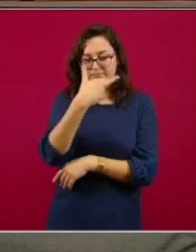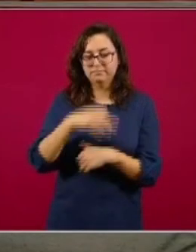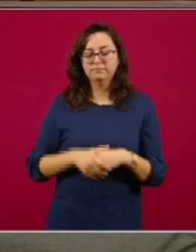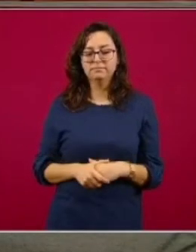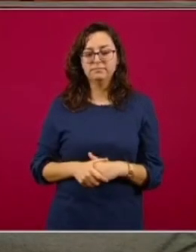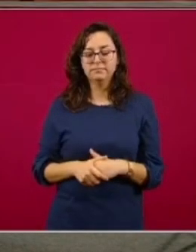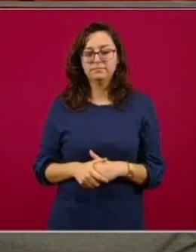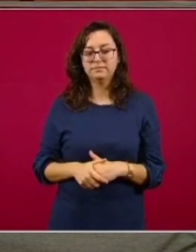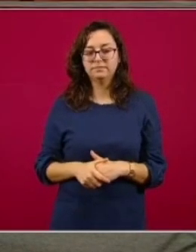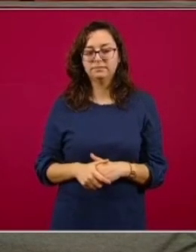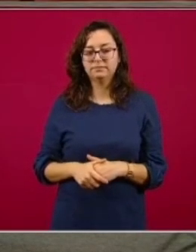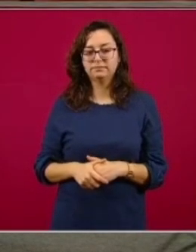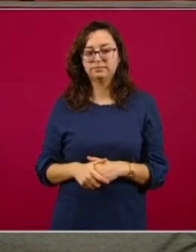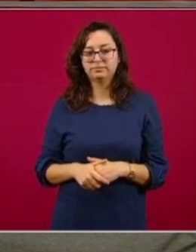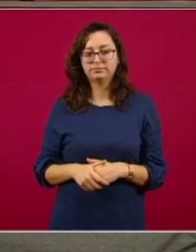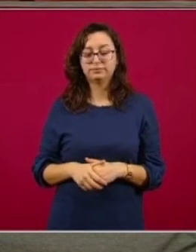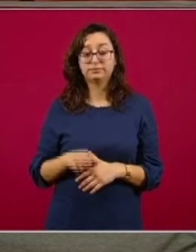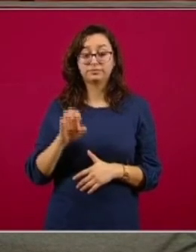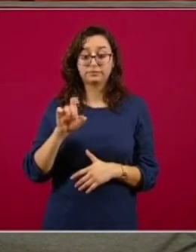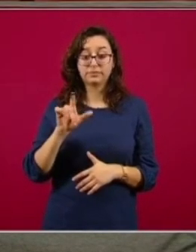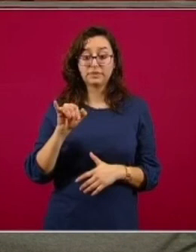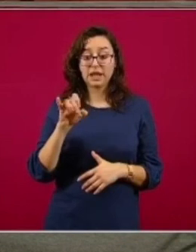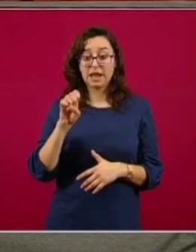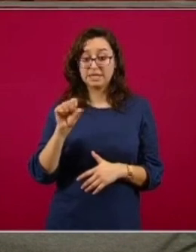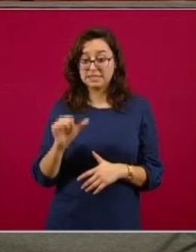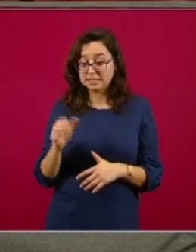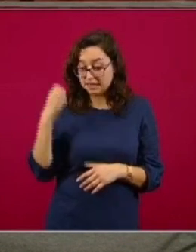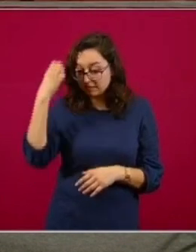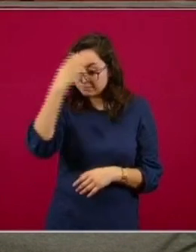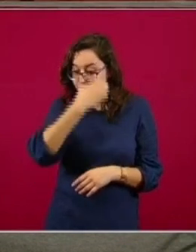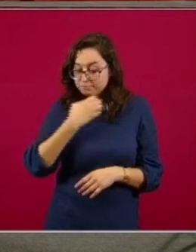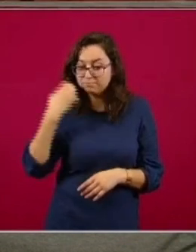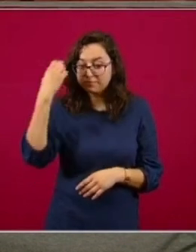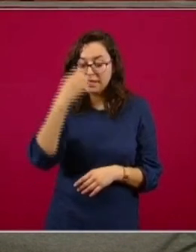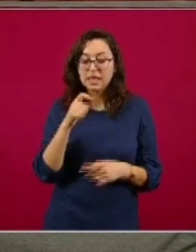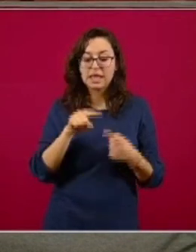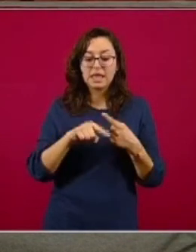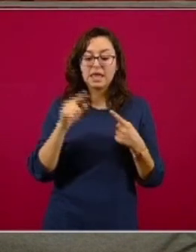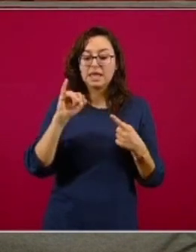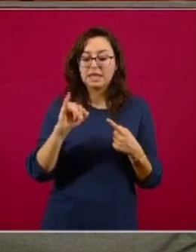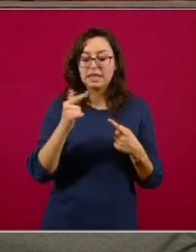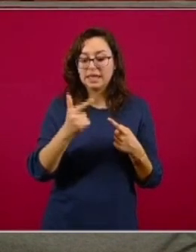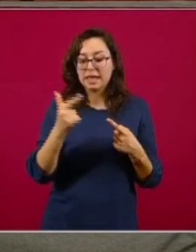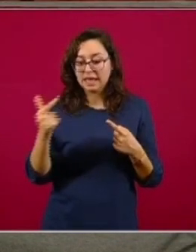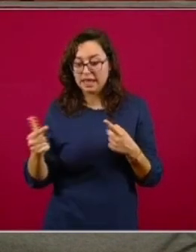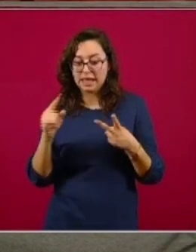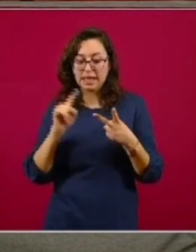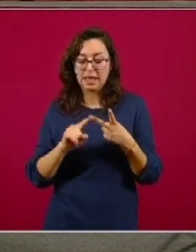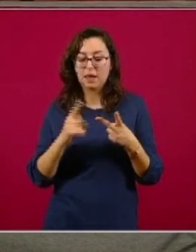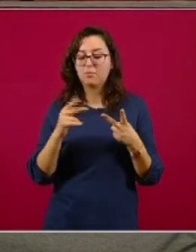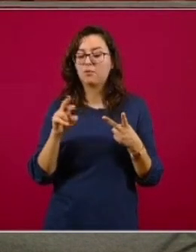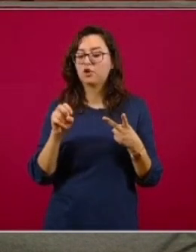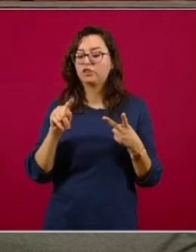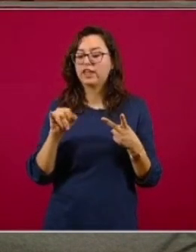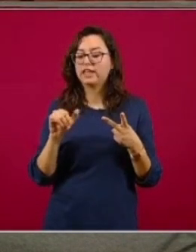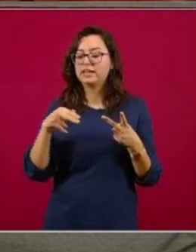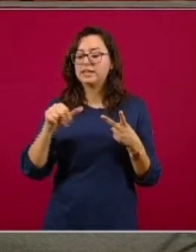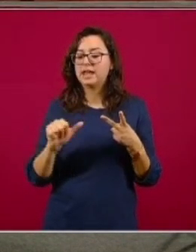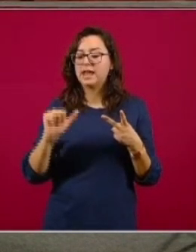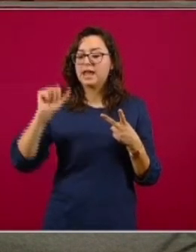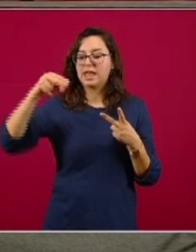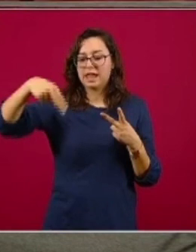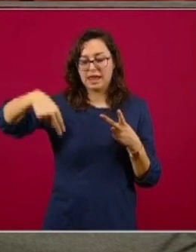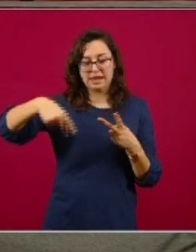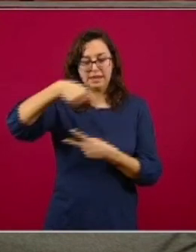De modo que usamos ELISA para determinar anticuerpos IgG para la proteína N. Y la prueba que